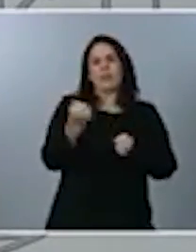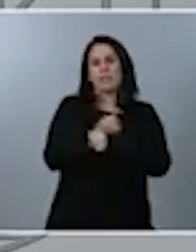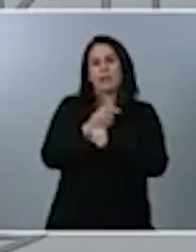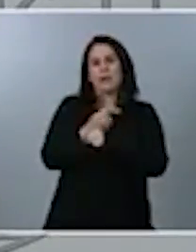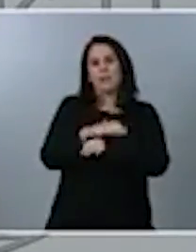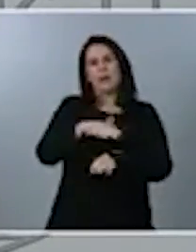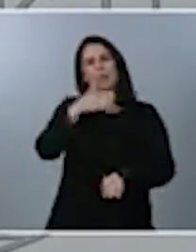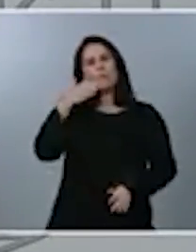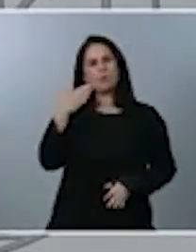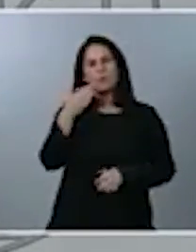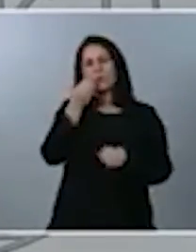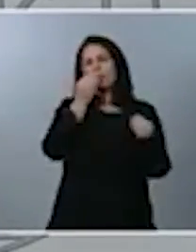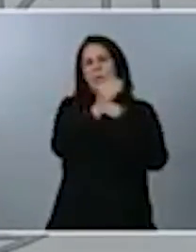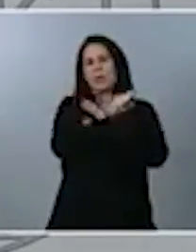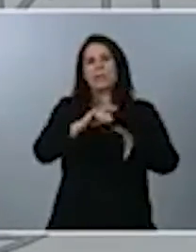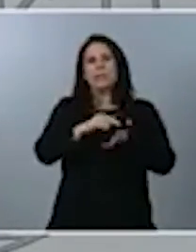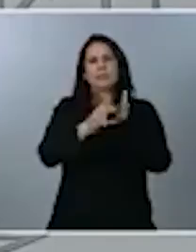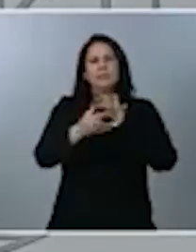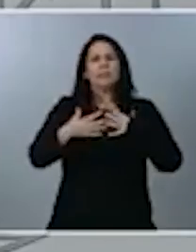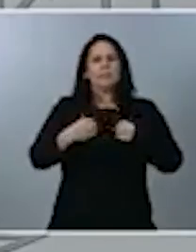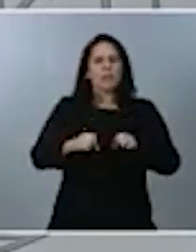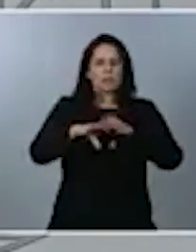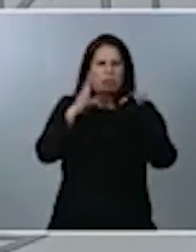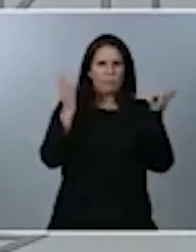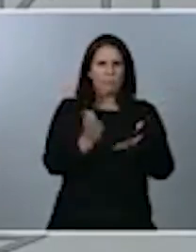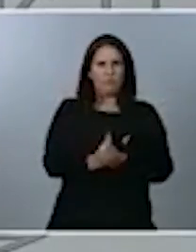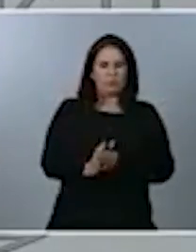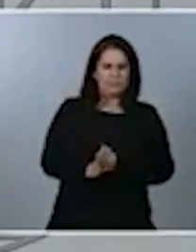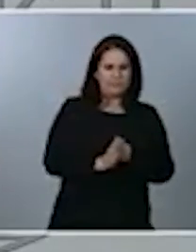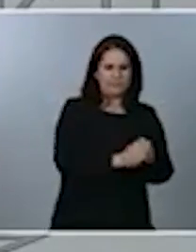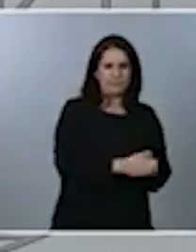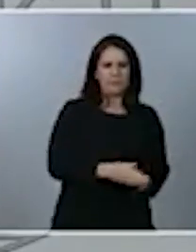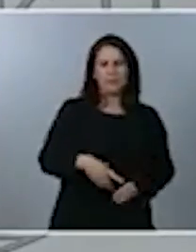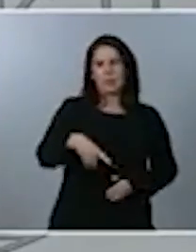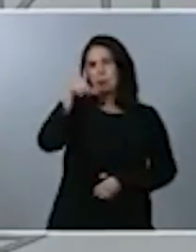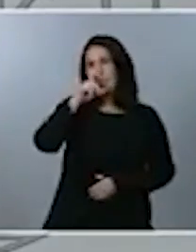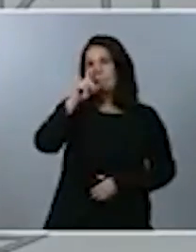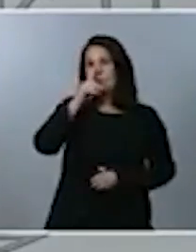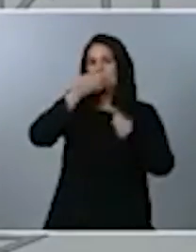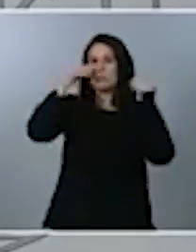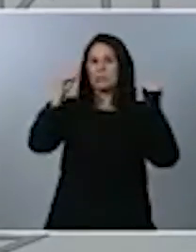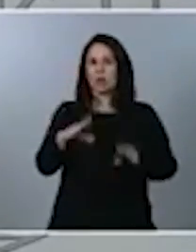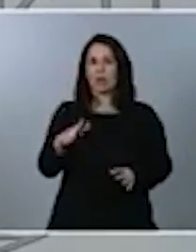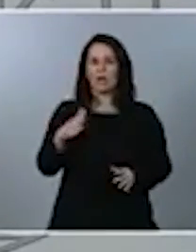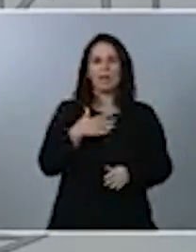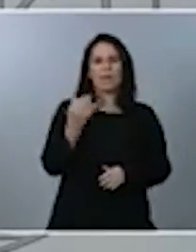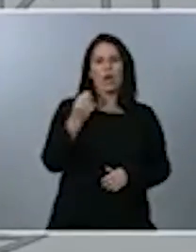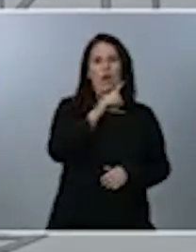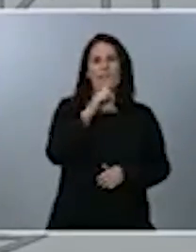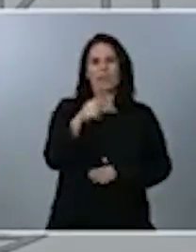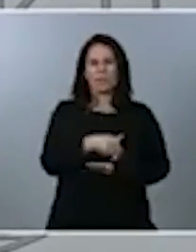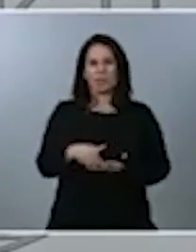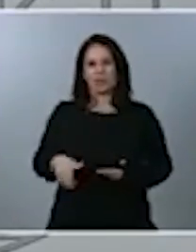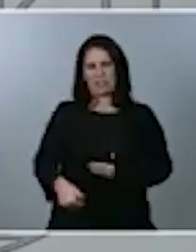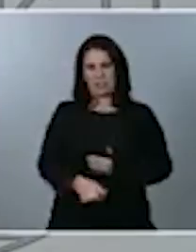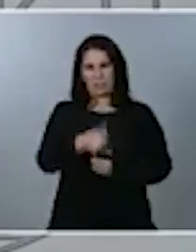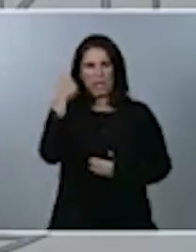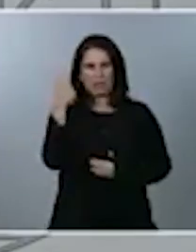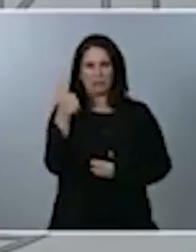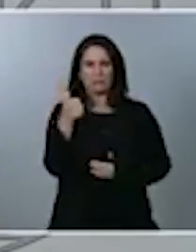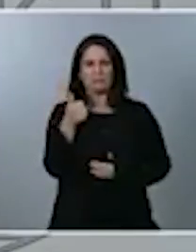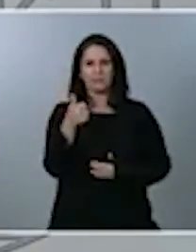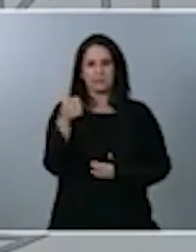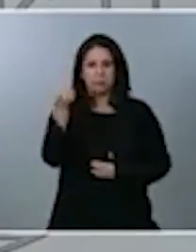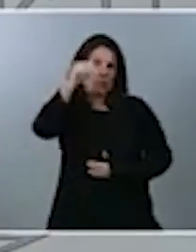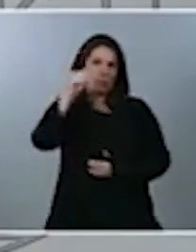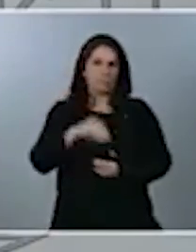del mundo. De otro lado, la memoria histórica va a tener 11 millones más, un dato que me parece relevante en este momento que